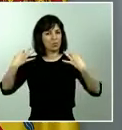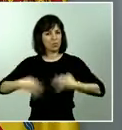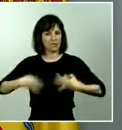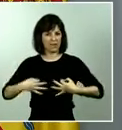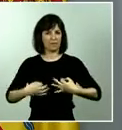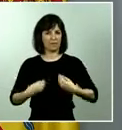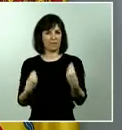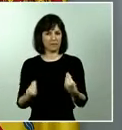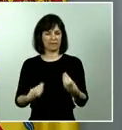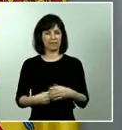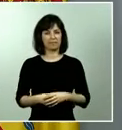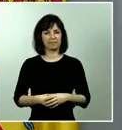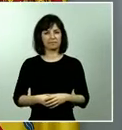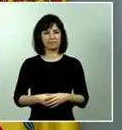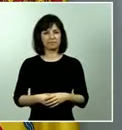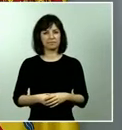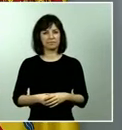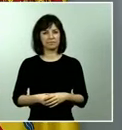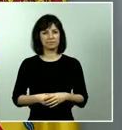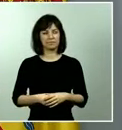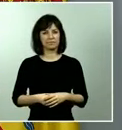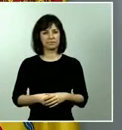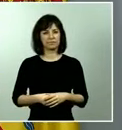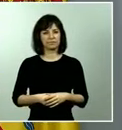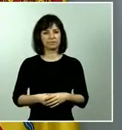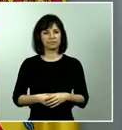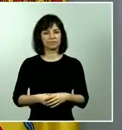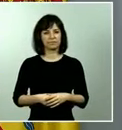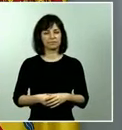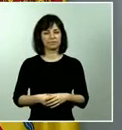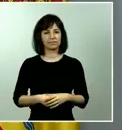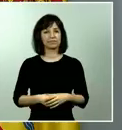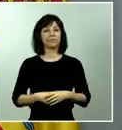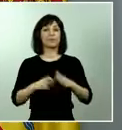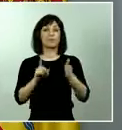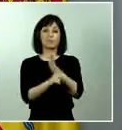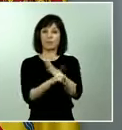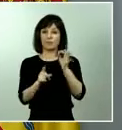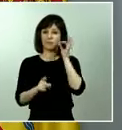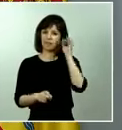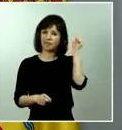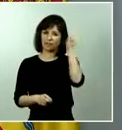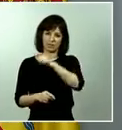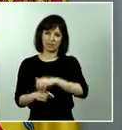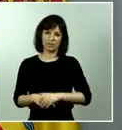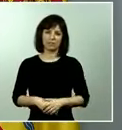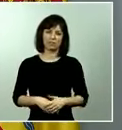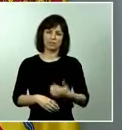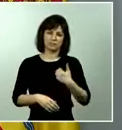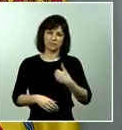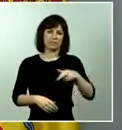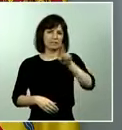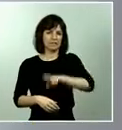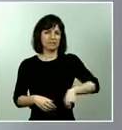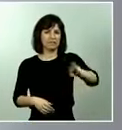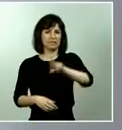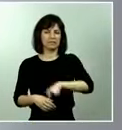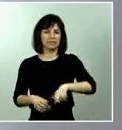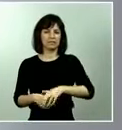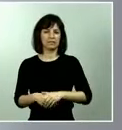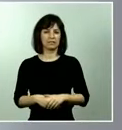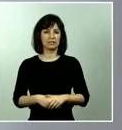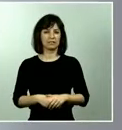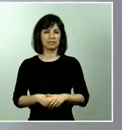También, en esos términos, la violencia de género. No me cansaré de decirlo. Desde el 12 de marzo, dos días antes de la